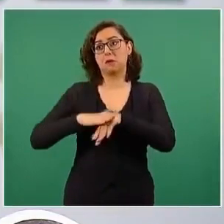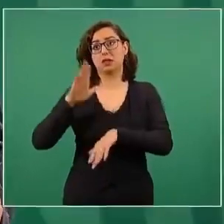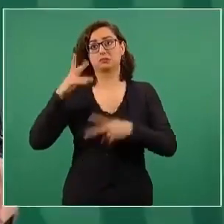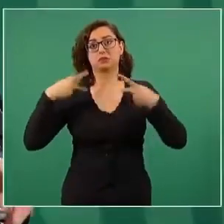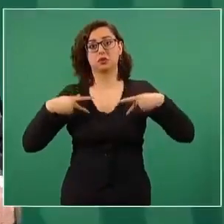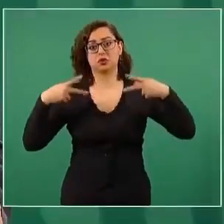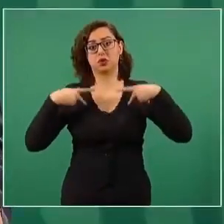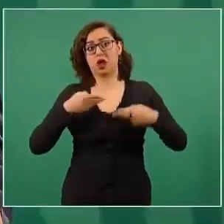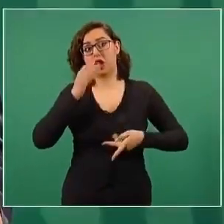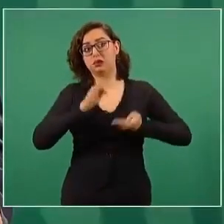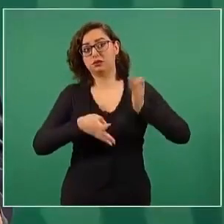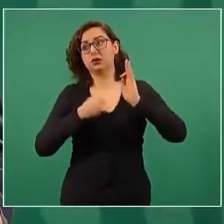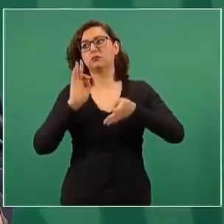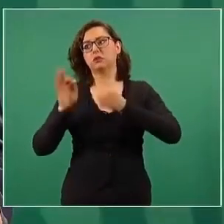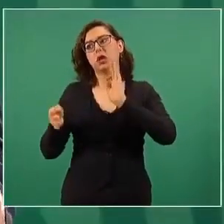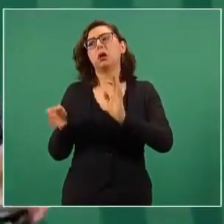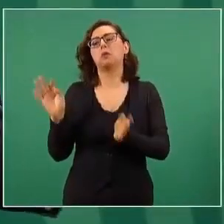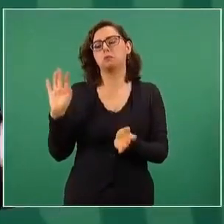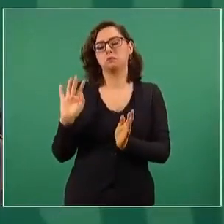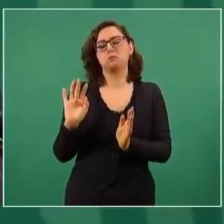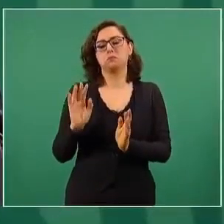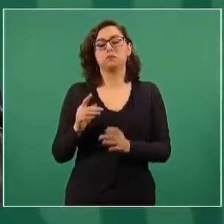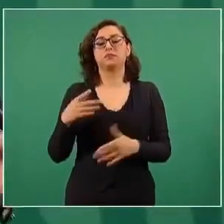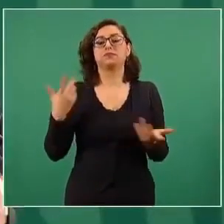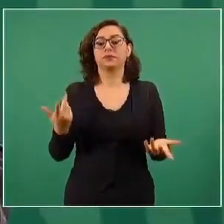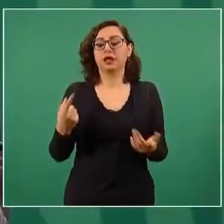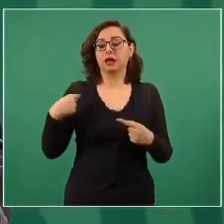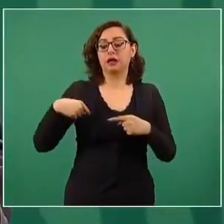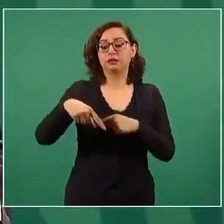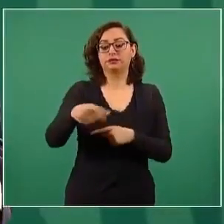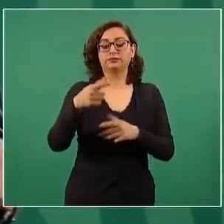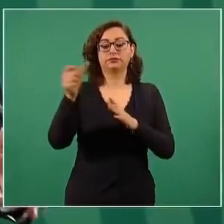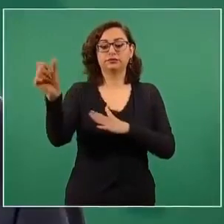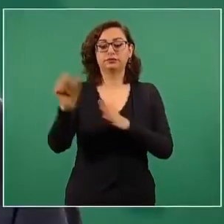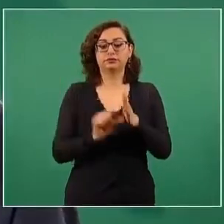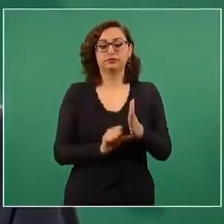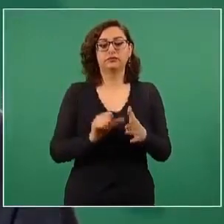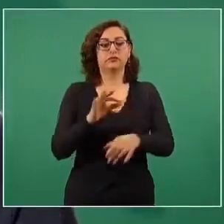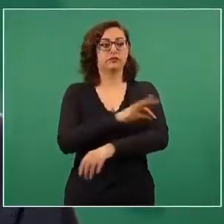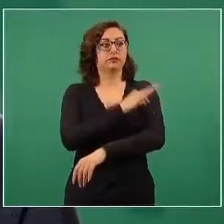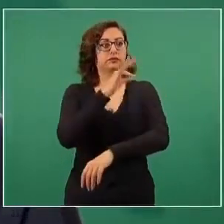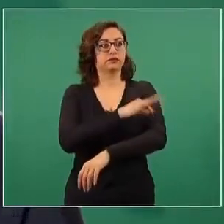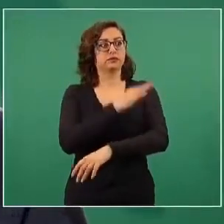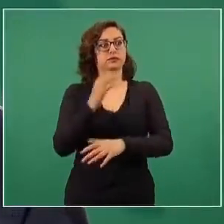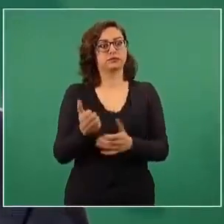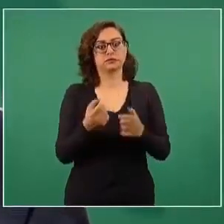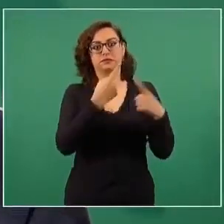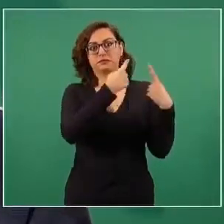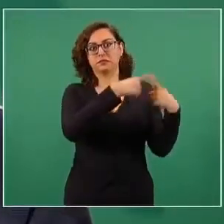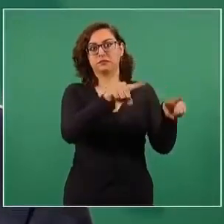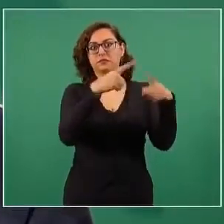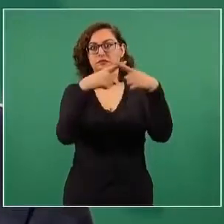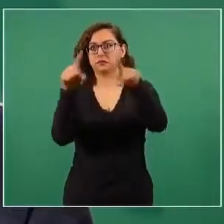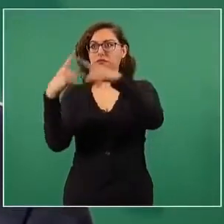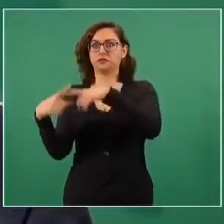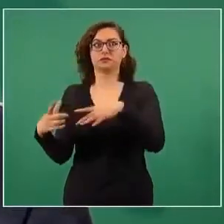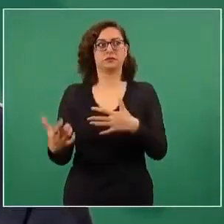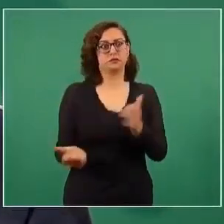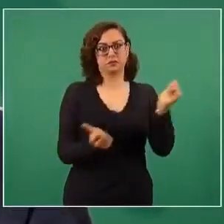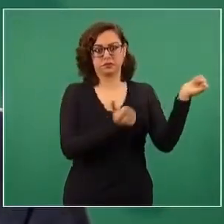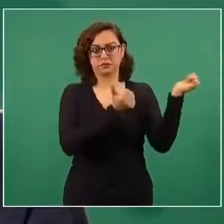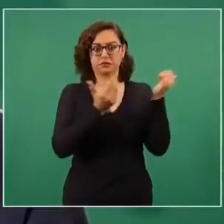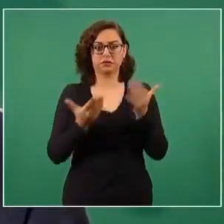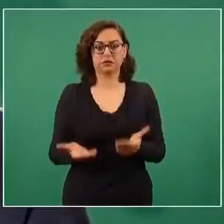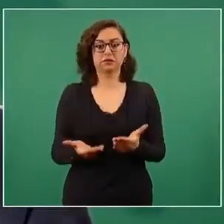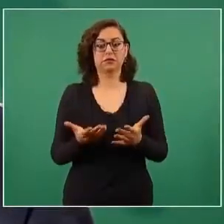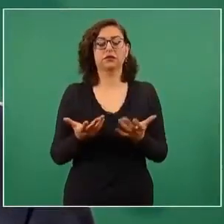Como también comentó la subsecretaria Delgado, este mes estaremos recibiendo una cantidad importante de diferentes tipos de vacunas y al igual